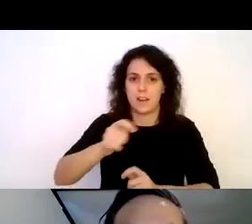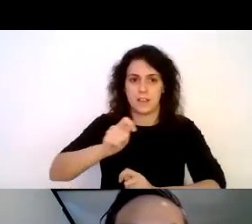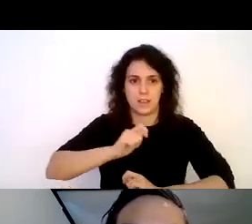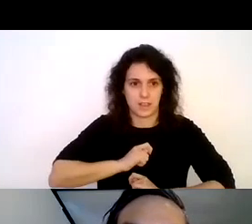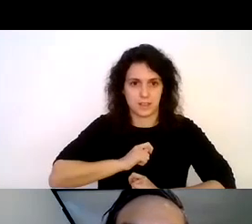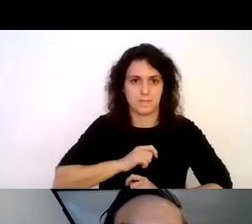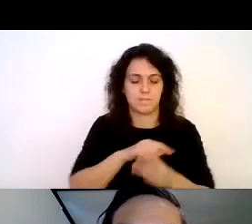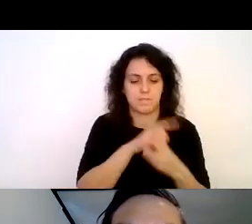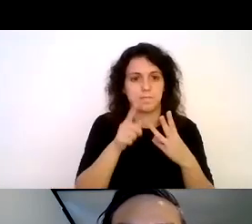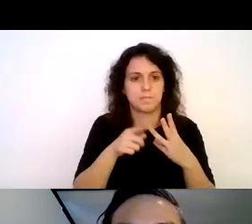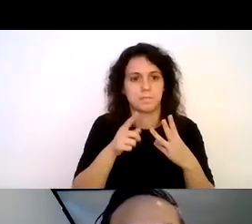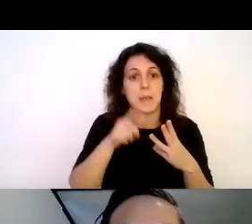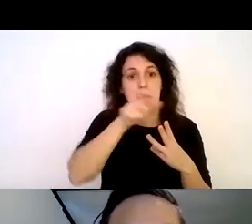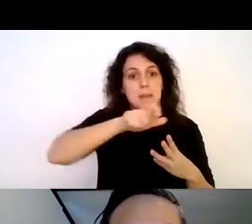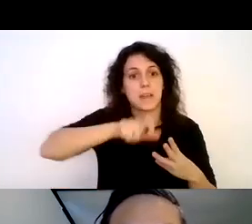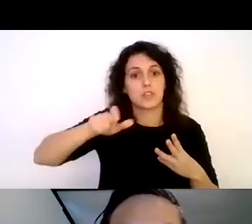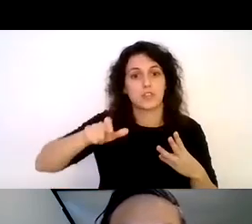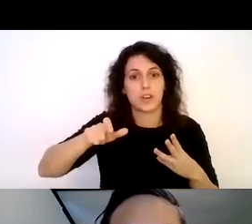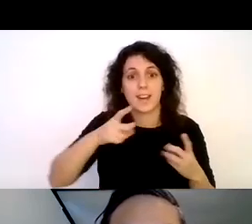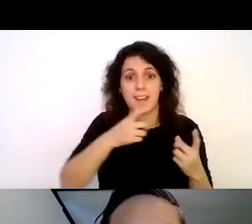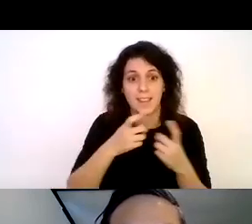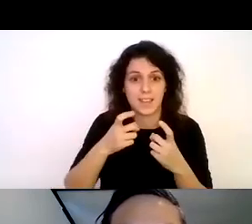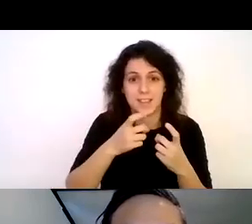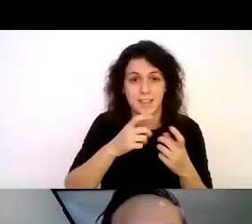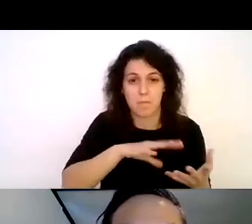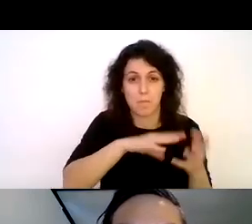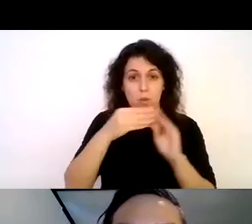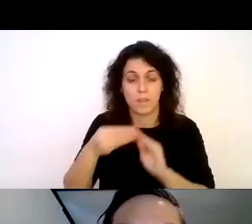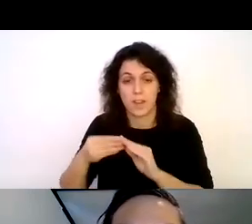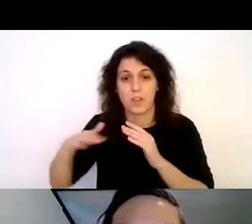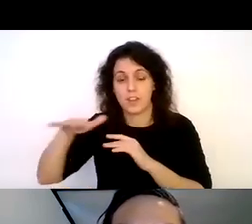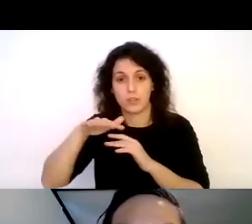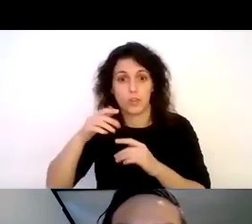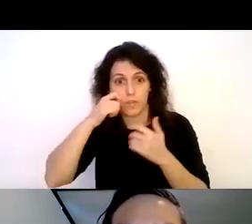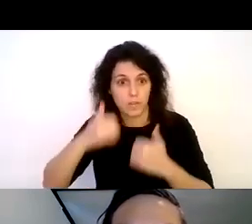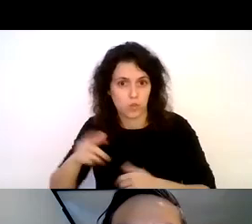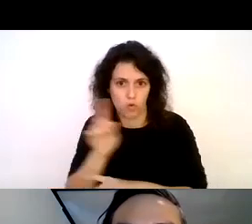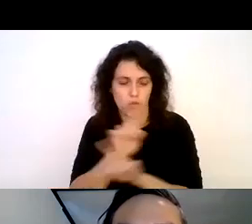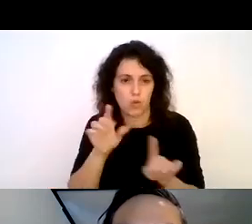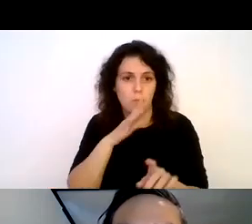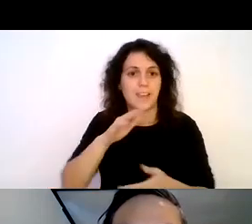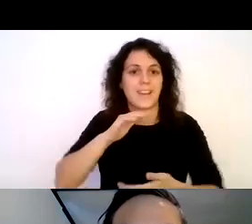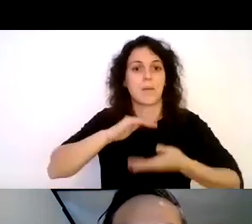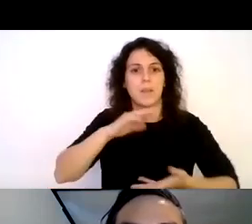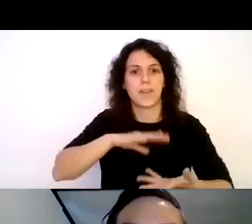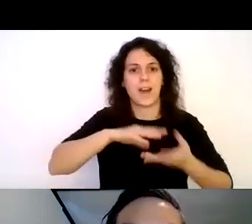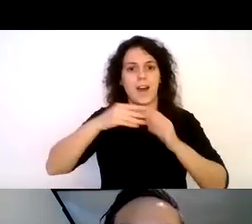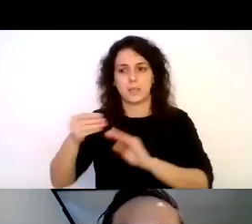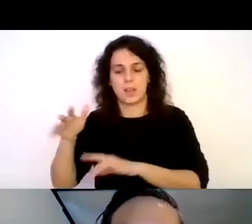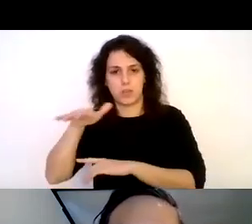tercero que estas personas no necesitan gran modificación al entorno físico ya que cuentan con gran capacidad de adaptación al medio